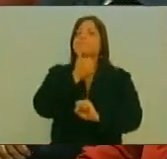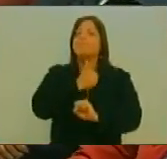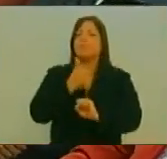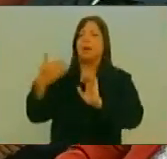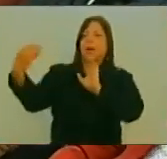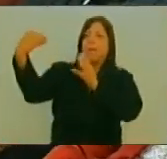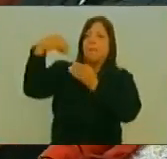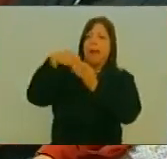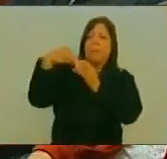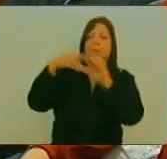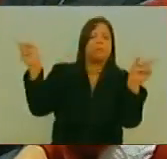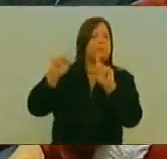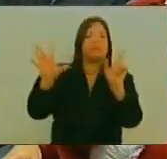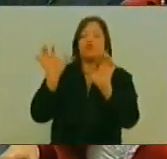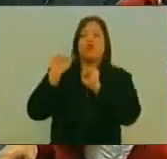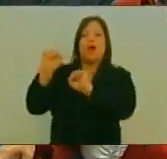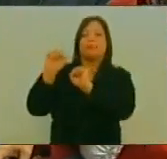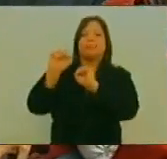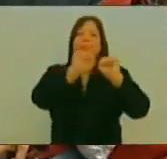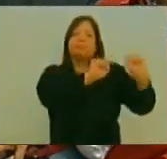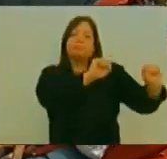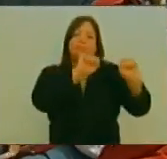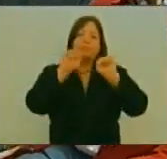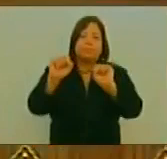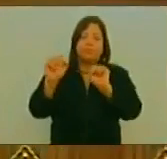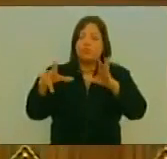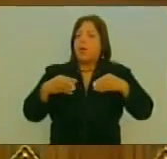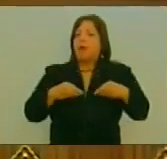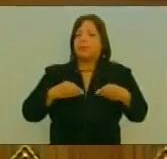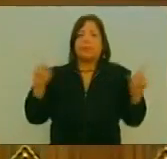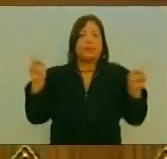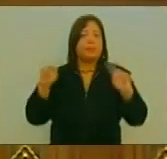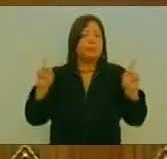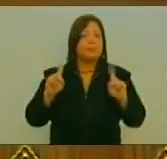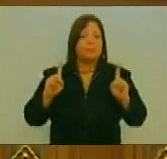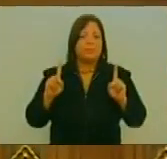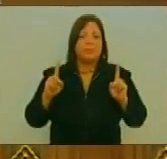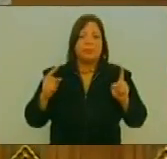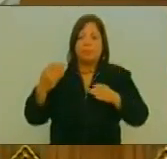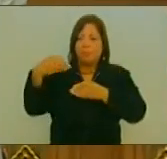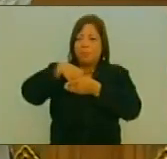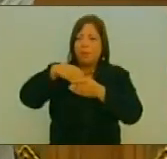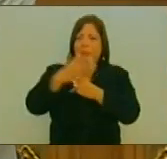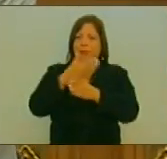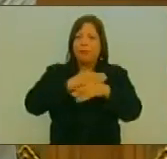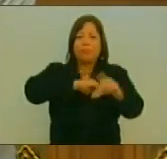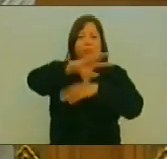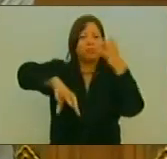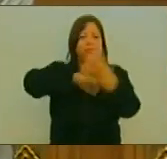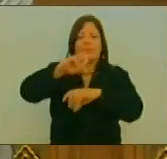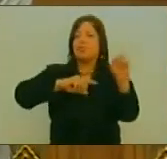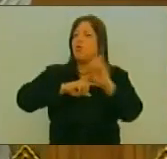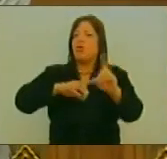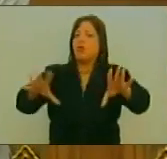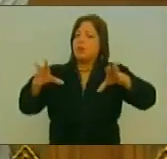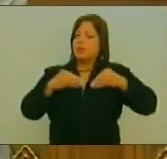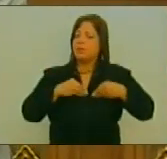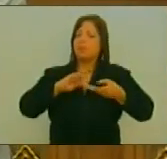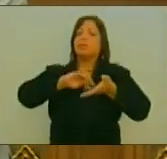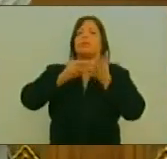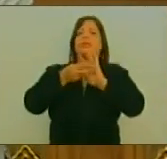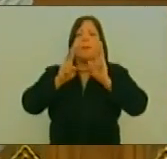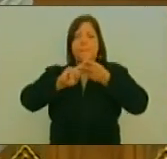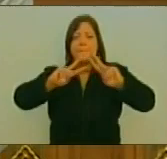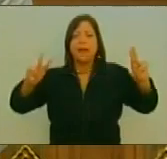quieren Sembrar aquí Y que han hecho Grandes esfuerzos Por perturbar La convivencia Entre los venezolanos Por eso creo Que para nosotros